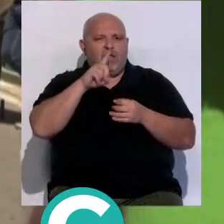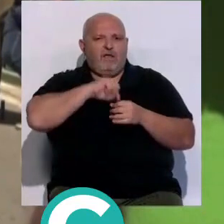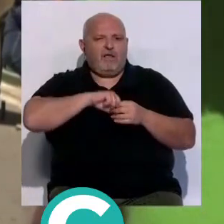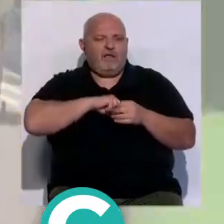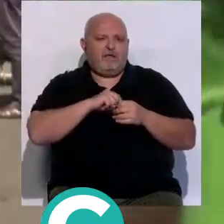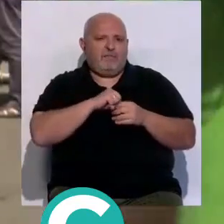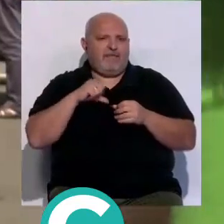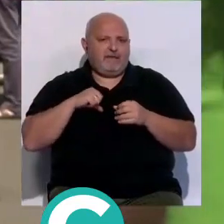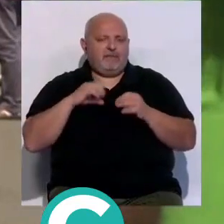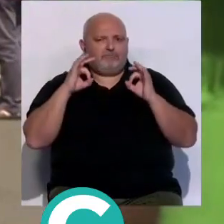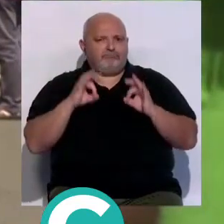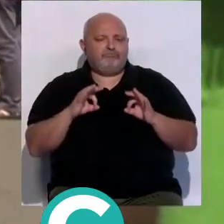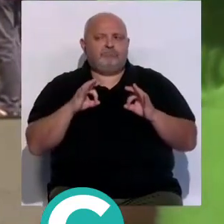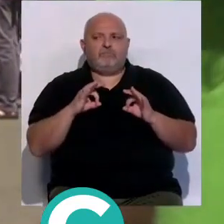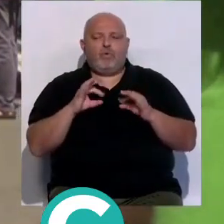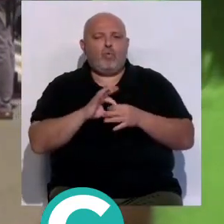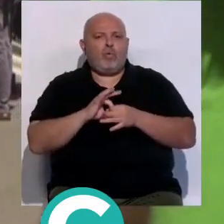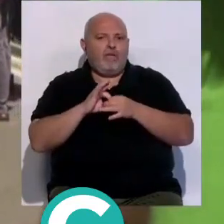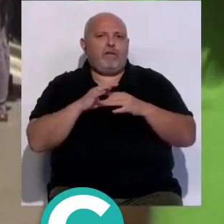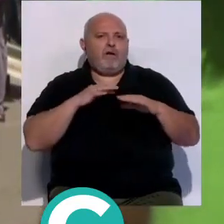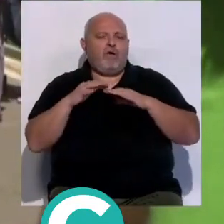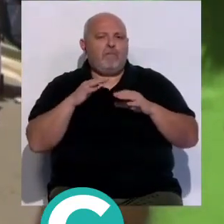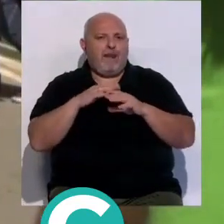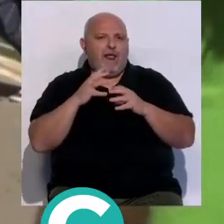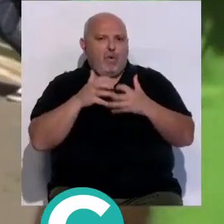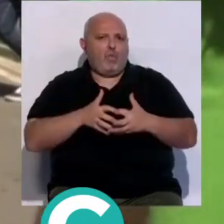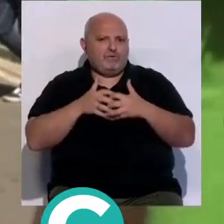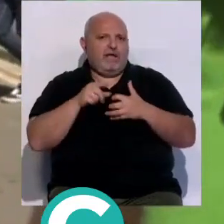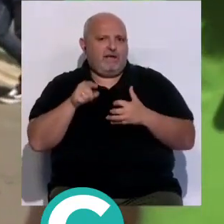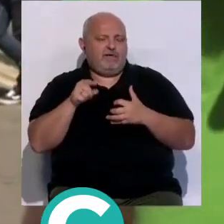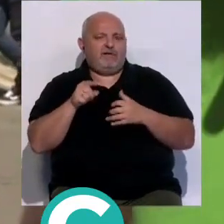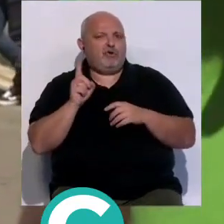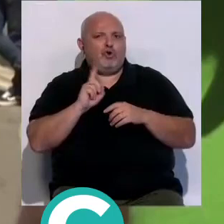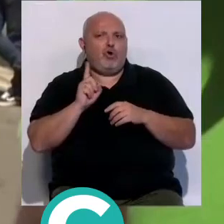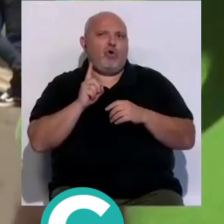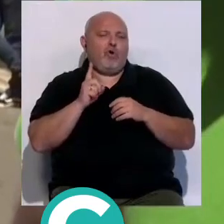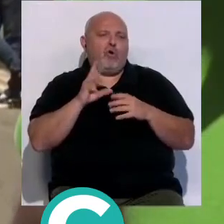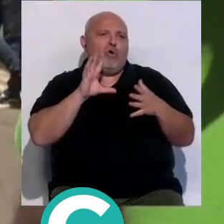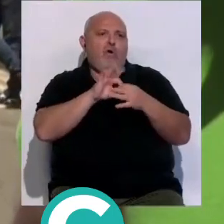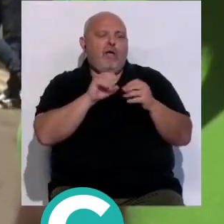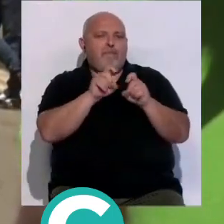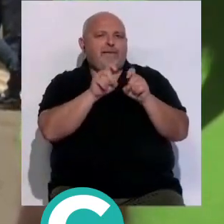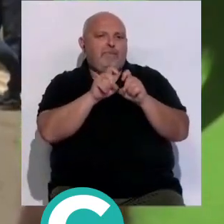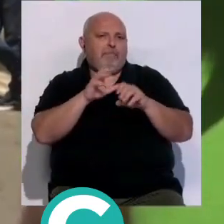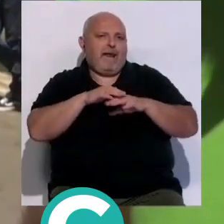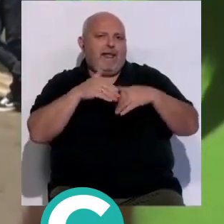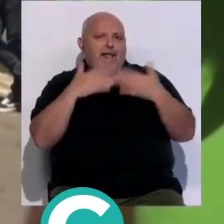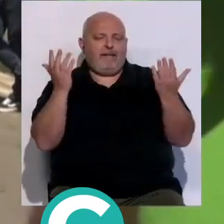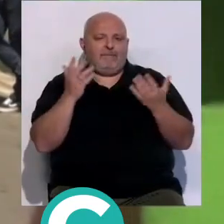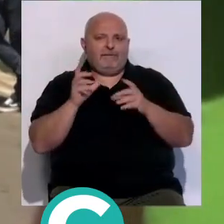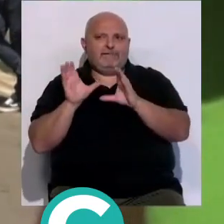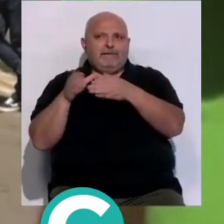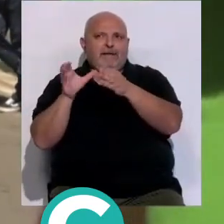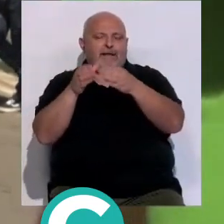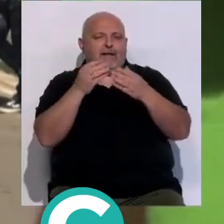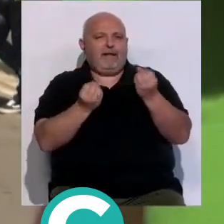e independiente, pero una unidad de acción combativa. No vamos a unirnos con la patronal ni vamos a unirnos con otros sectores que